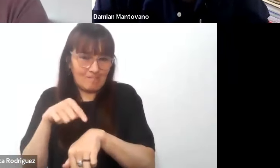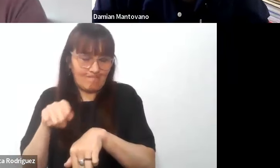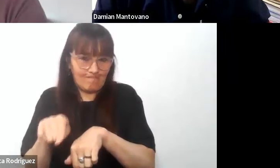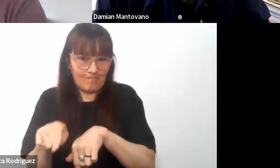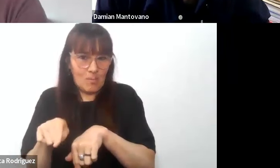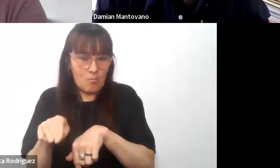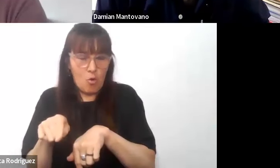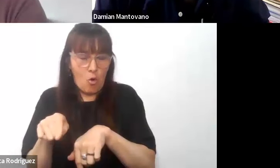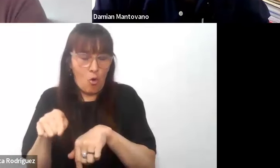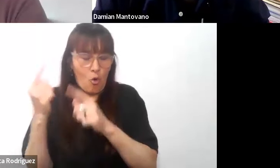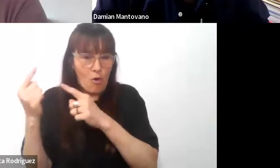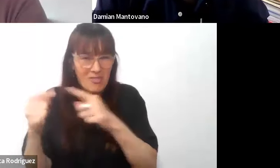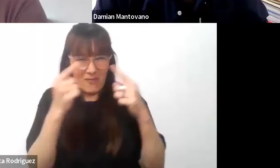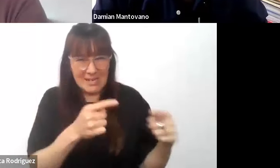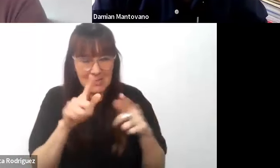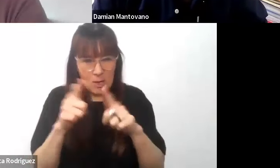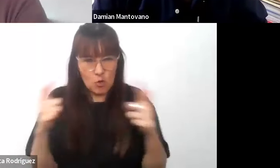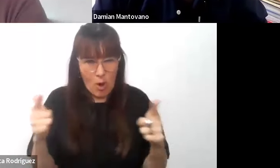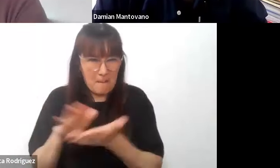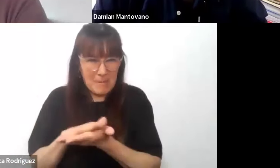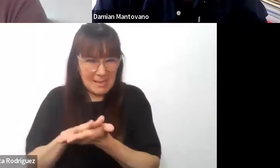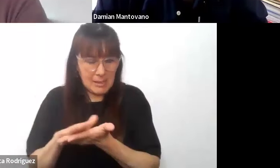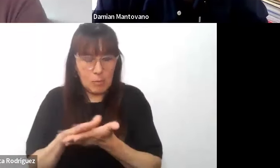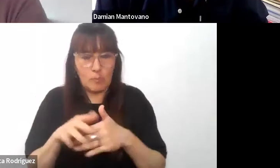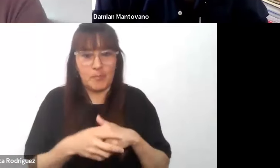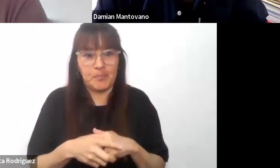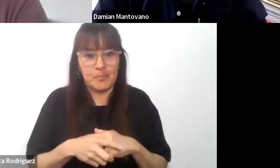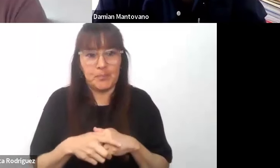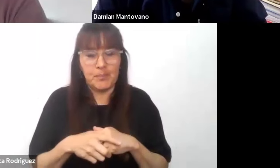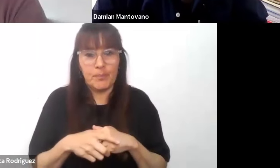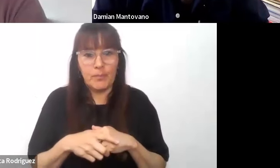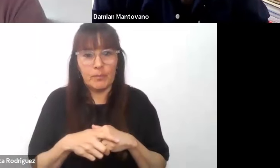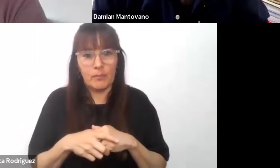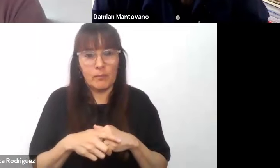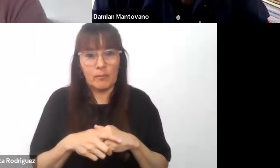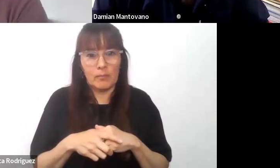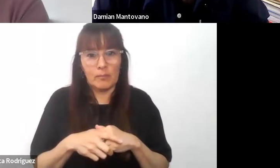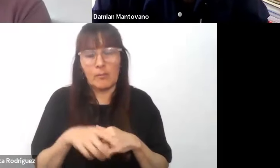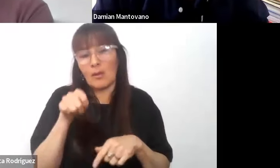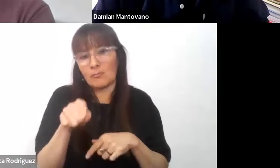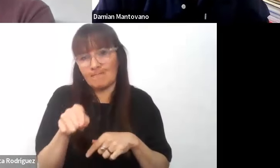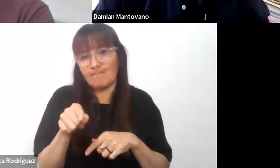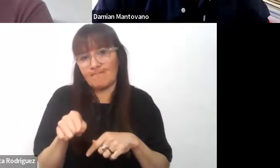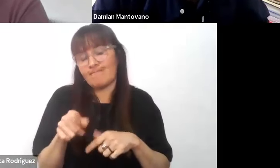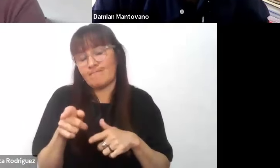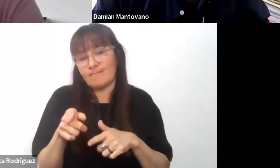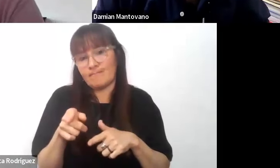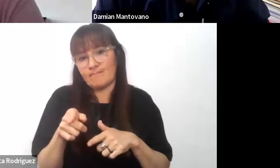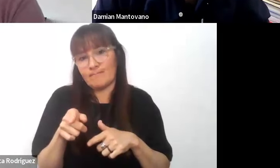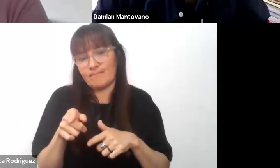mucha diferencia suele ser mínima esto bueno es una cuestión que se está remarcando